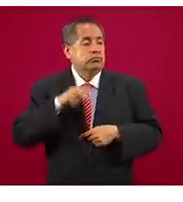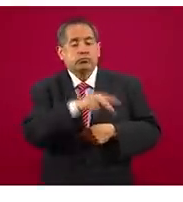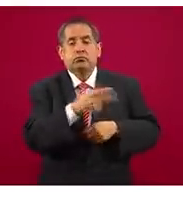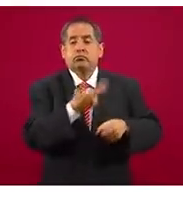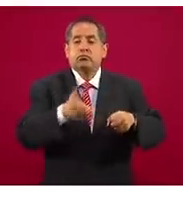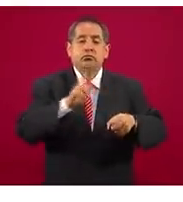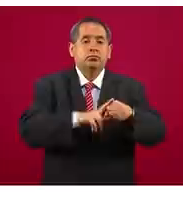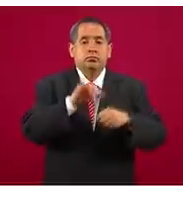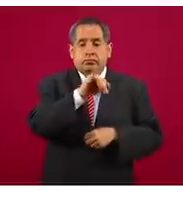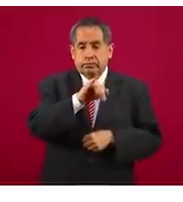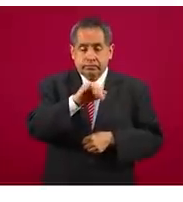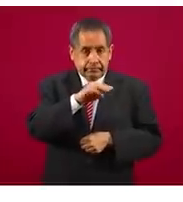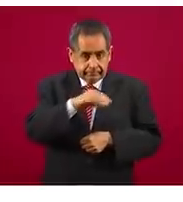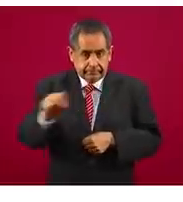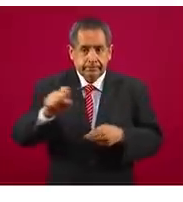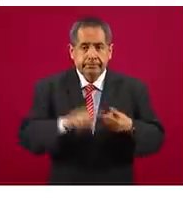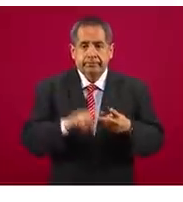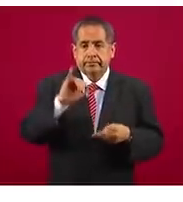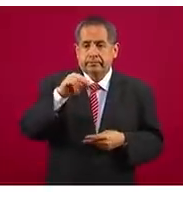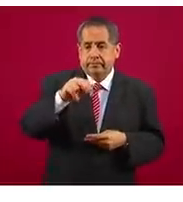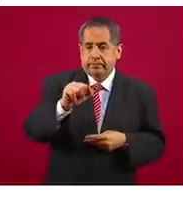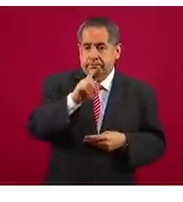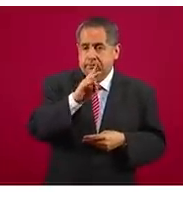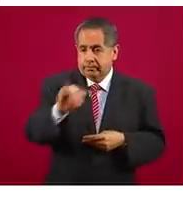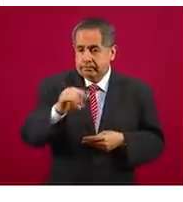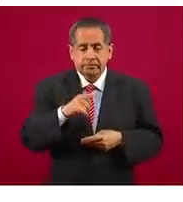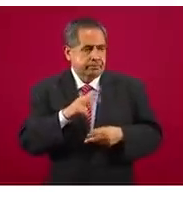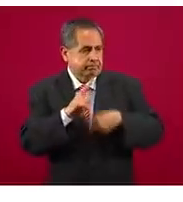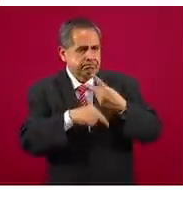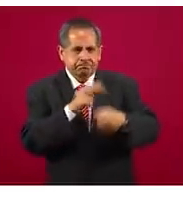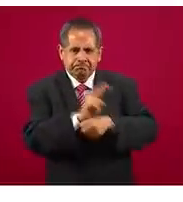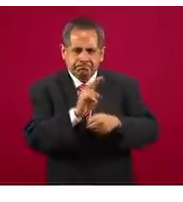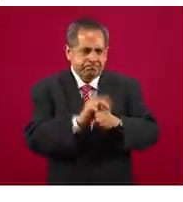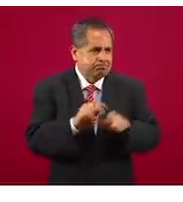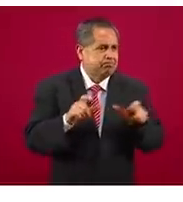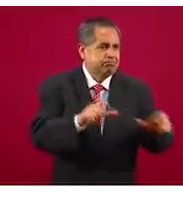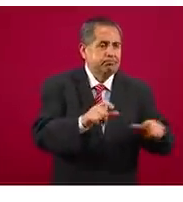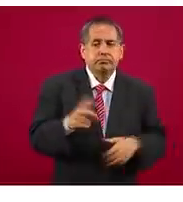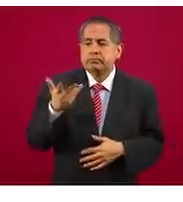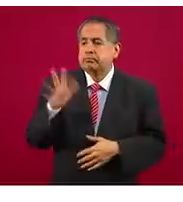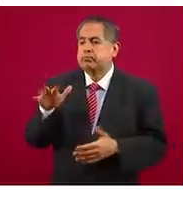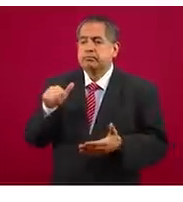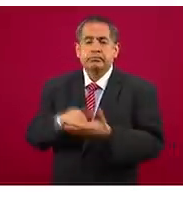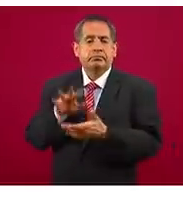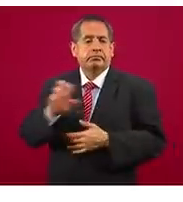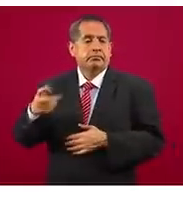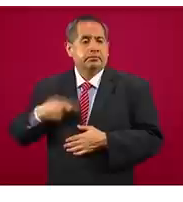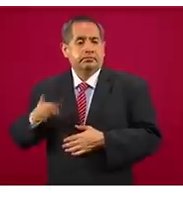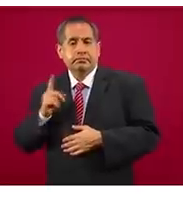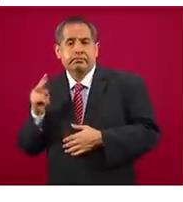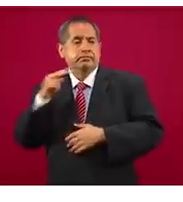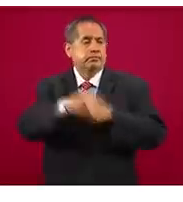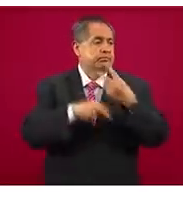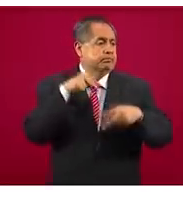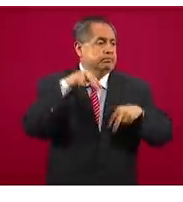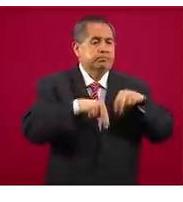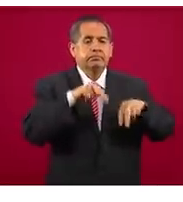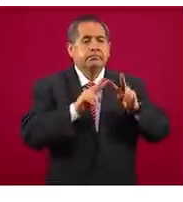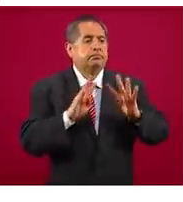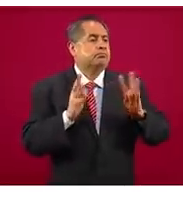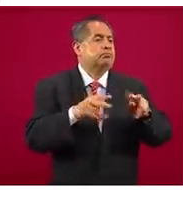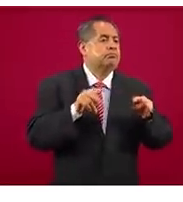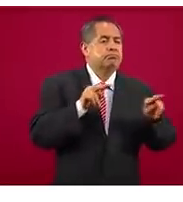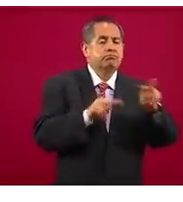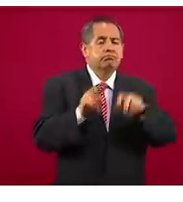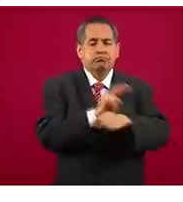y del INSABI, con un total de 10 mil 560 elementos y utilizamos